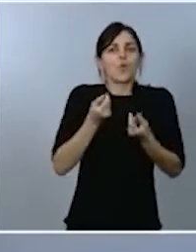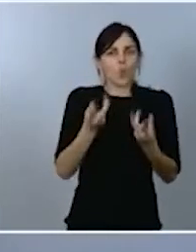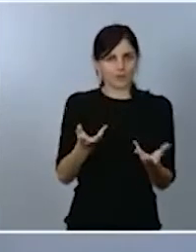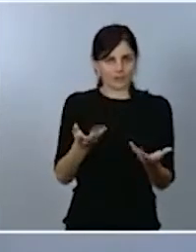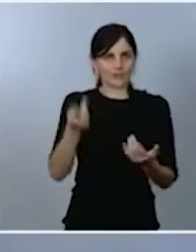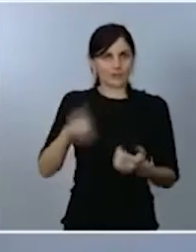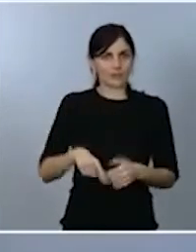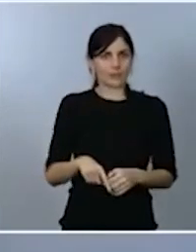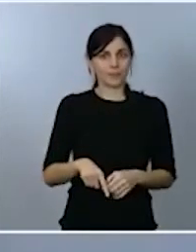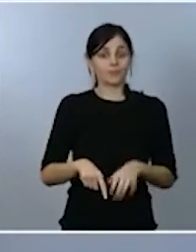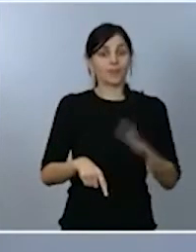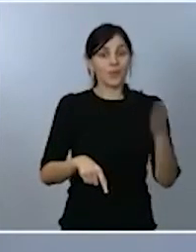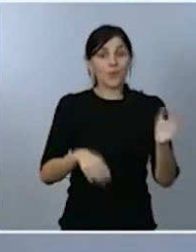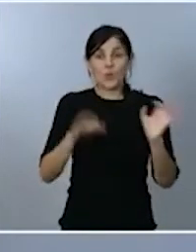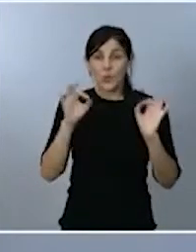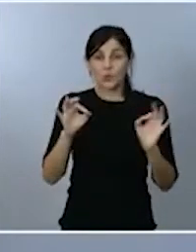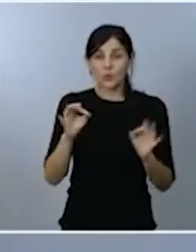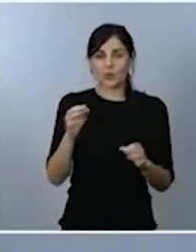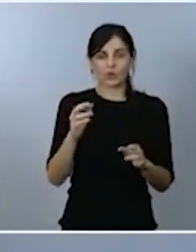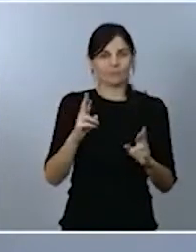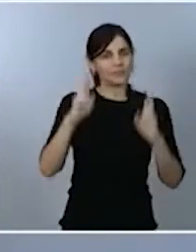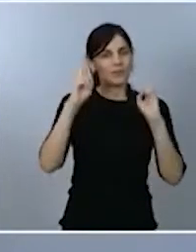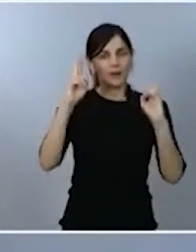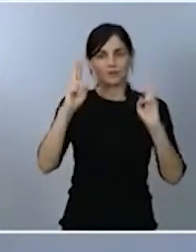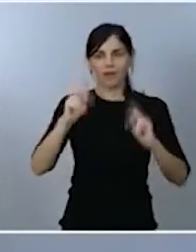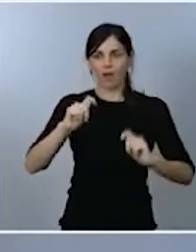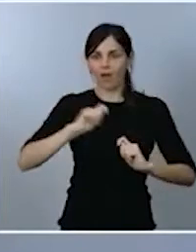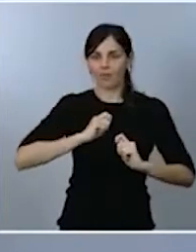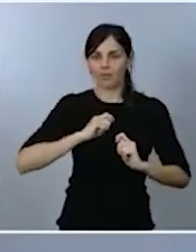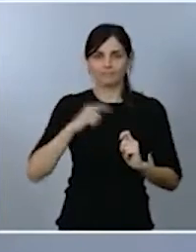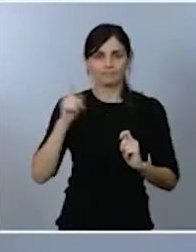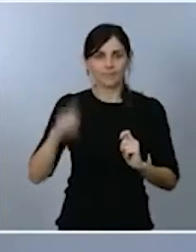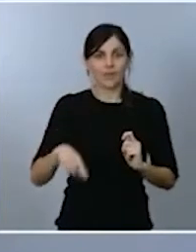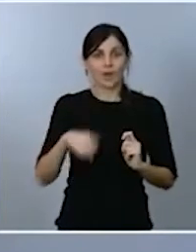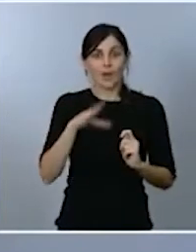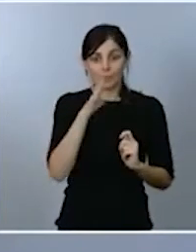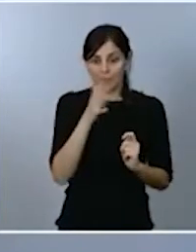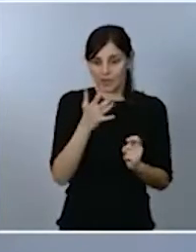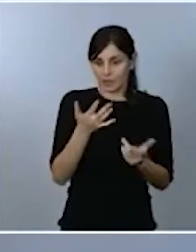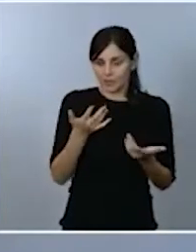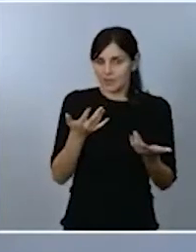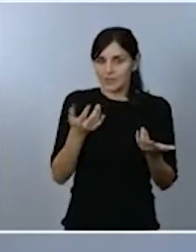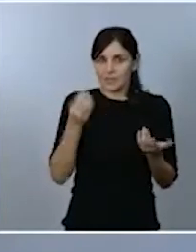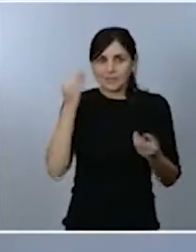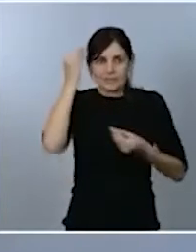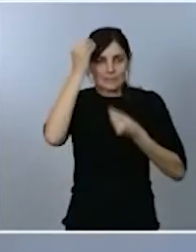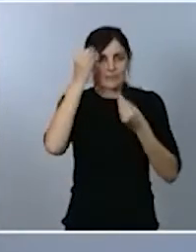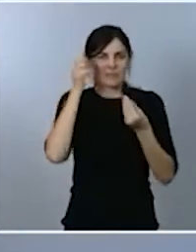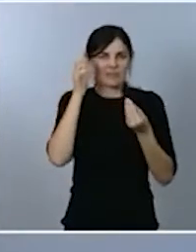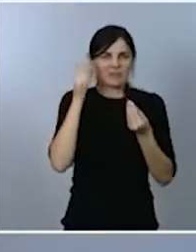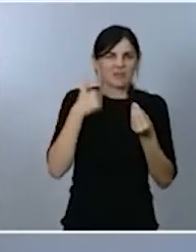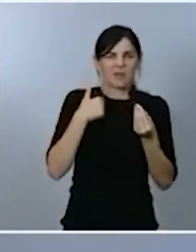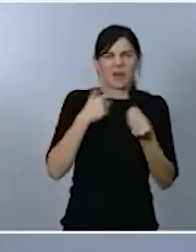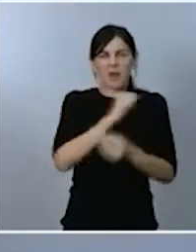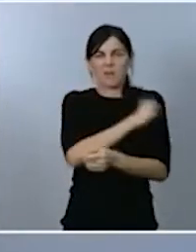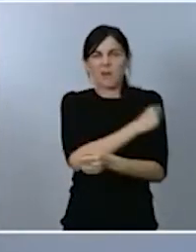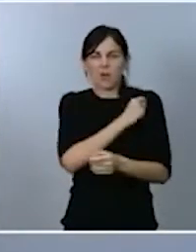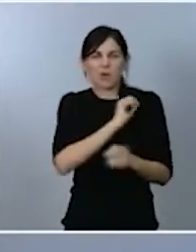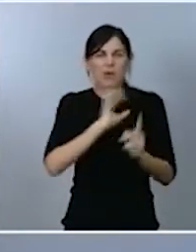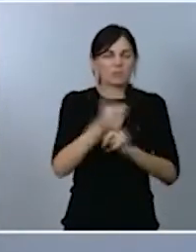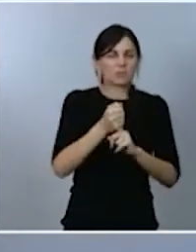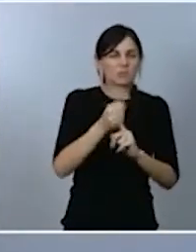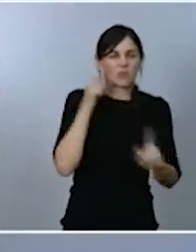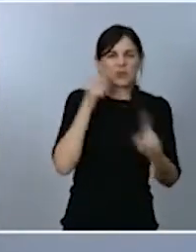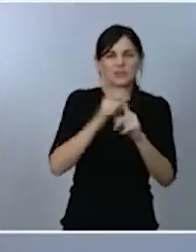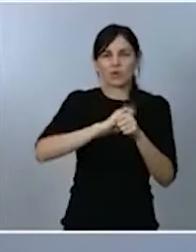se podía hacer una vacuna para el COVID-19 era realmente una esperanza. Pero, a partir de ayer, tenemos